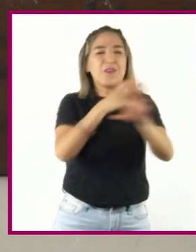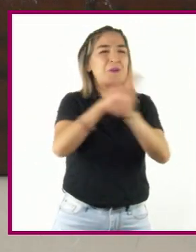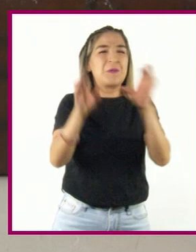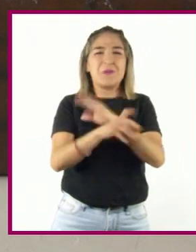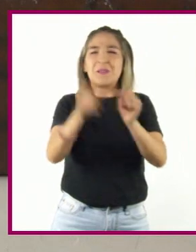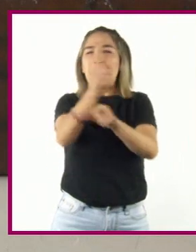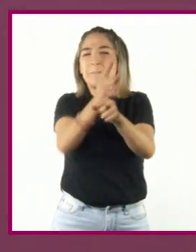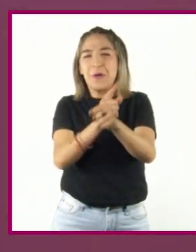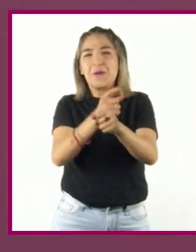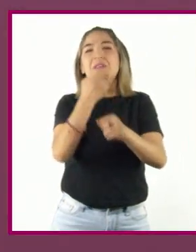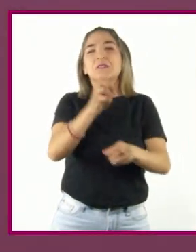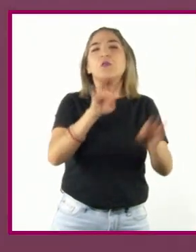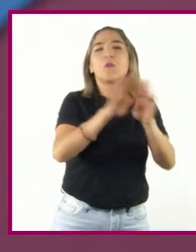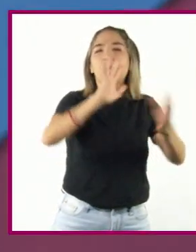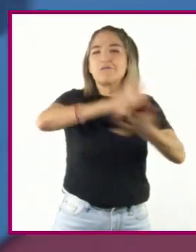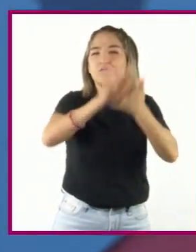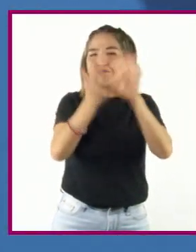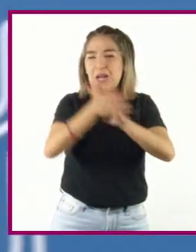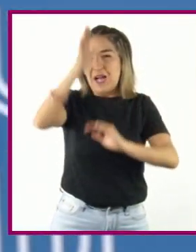otro bando.